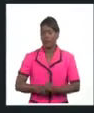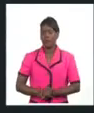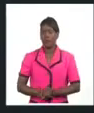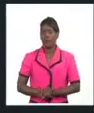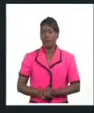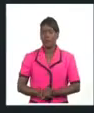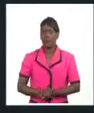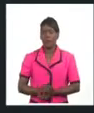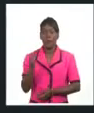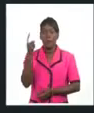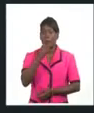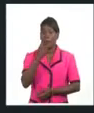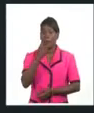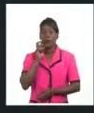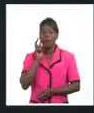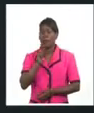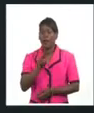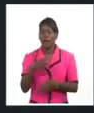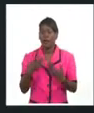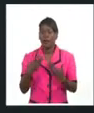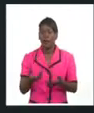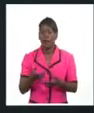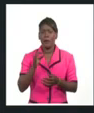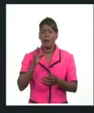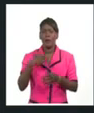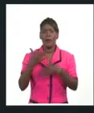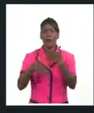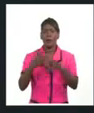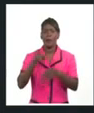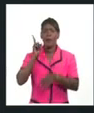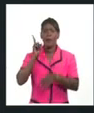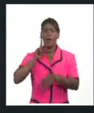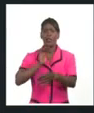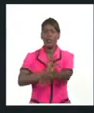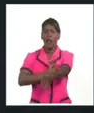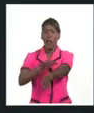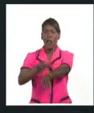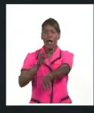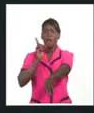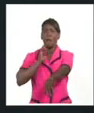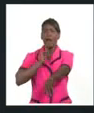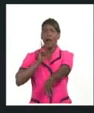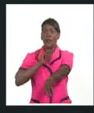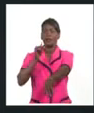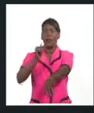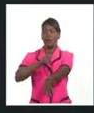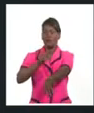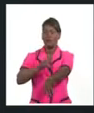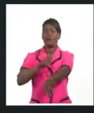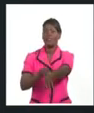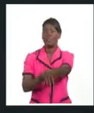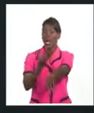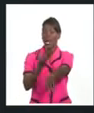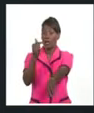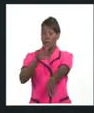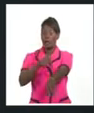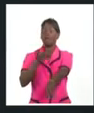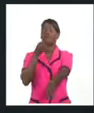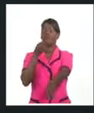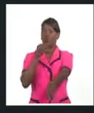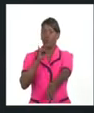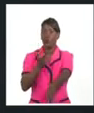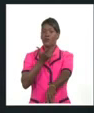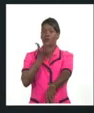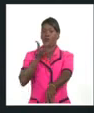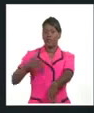lo primero observar es la ictericia que no es más que la coloración amarilla de piel mucosa la cual puede asociarse a